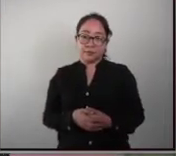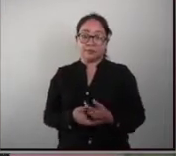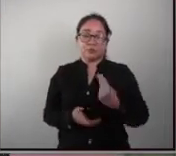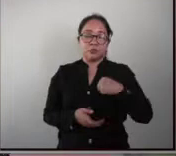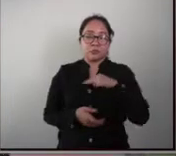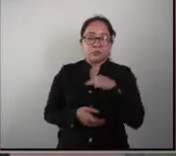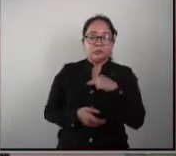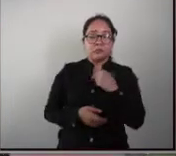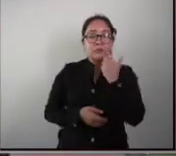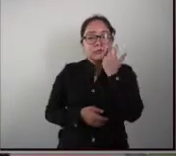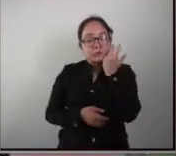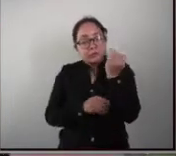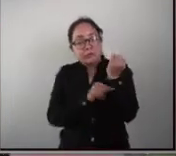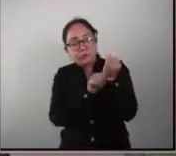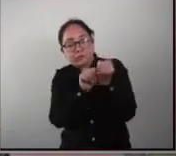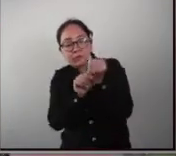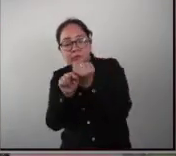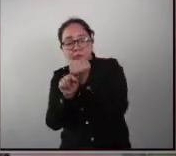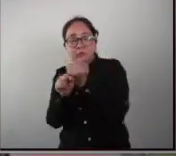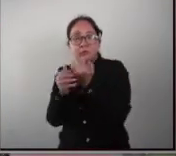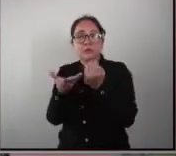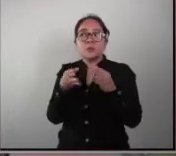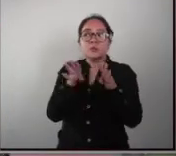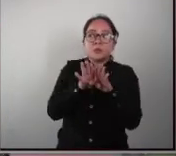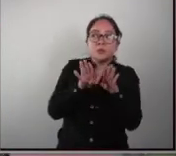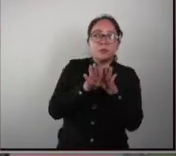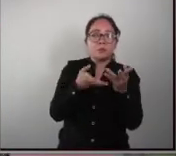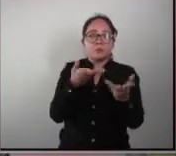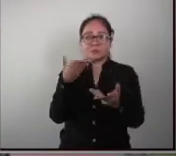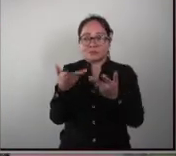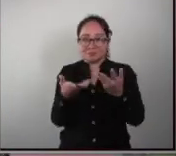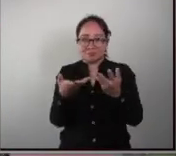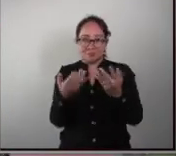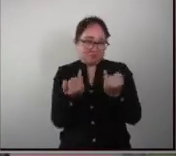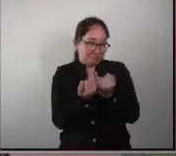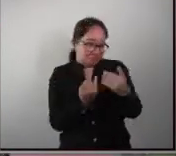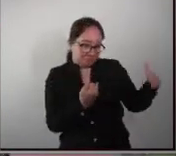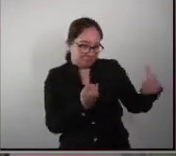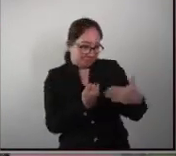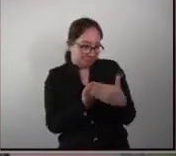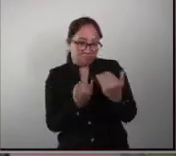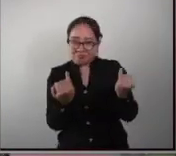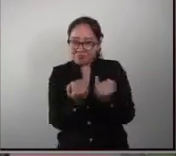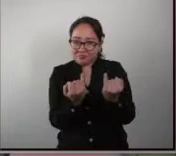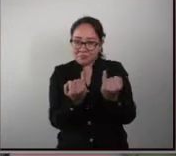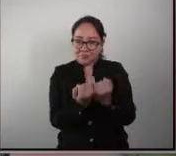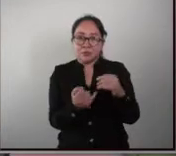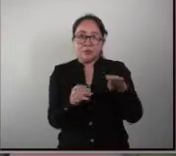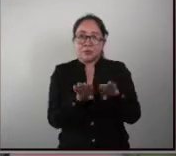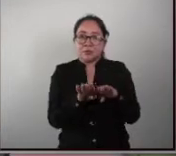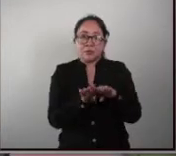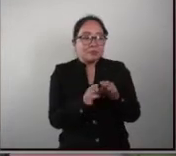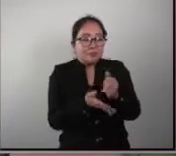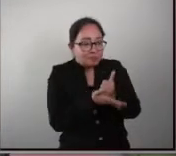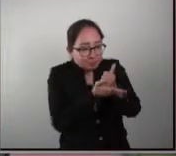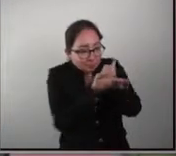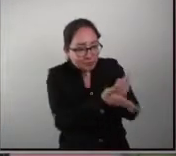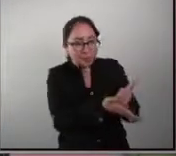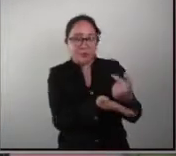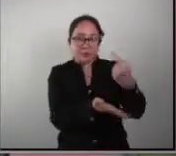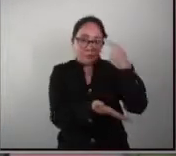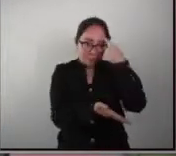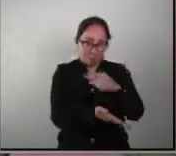entender ya en el estado adulto es cómo podemos lo mismo pasa con los peces cómo podemos ayudarlos para que puedan